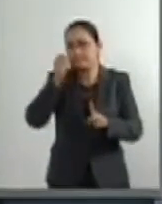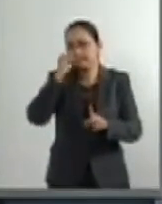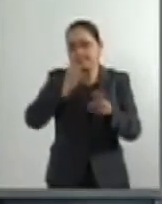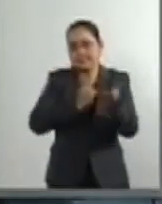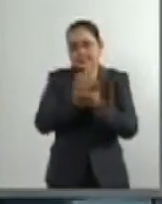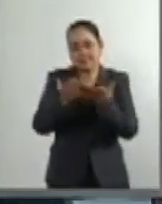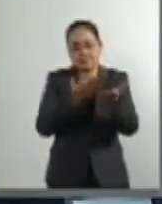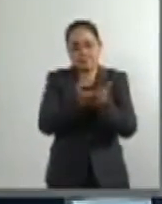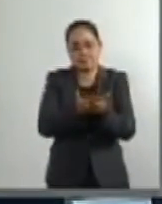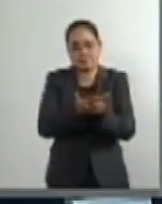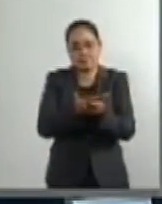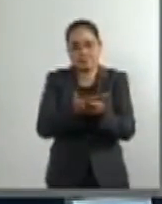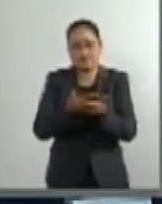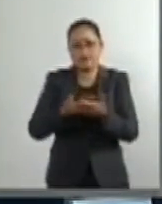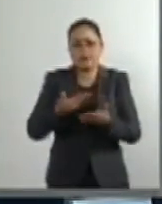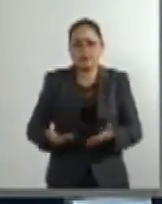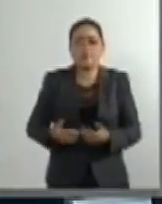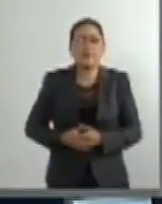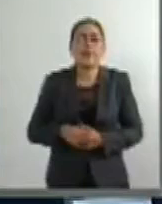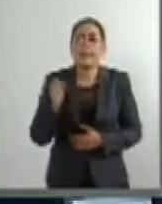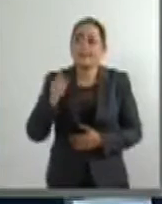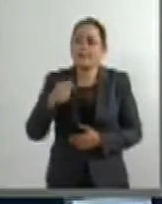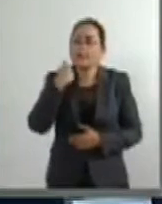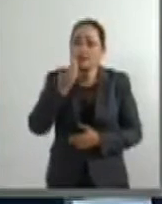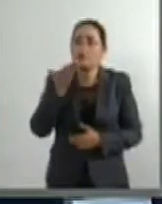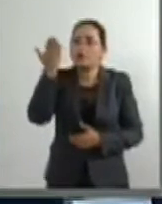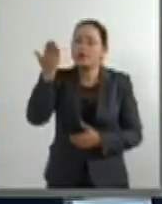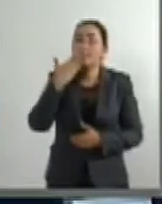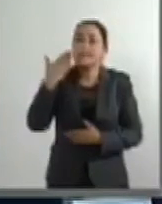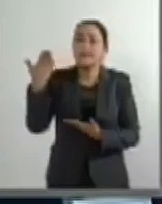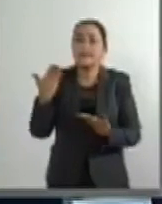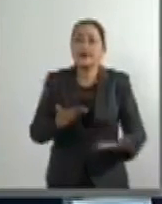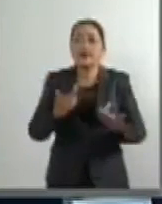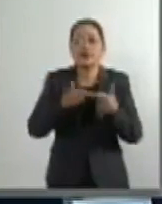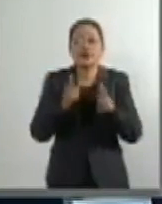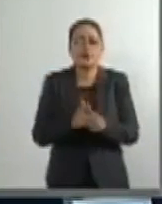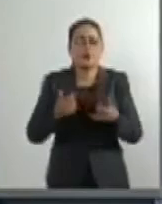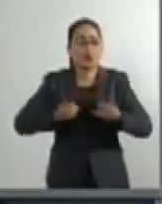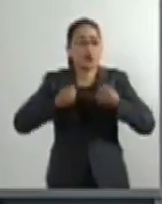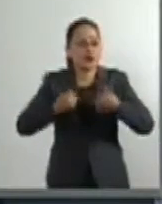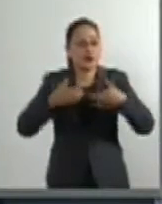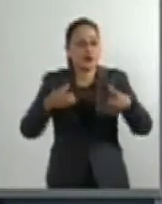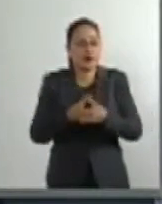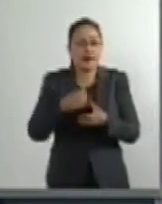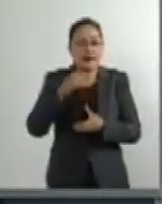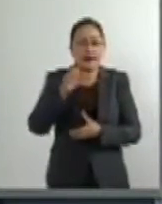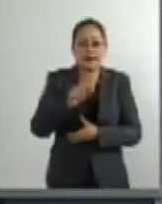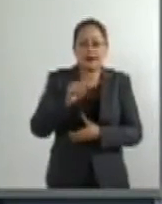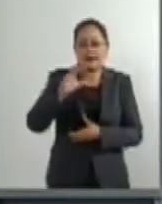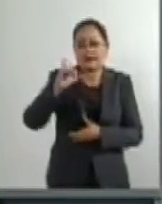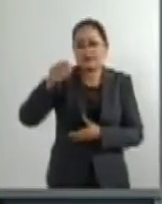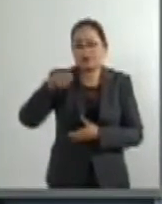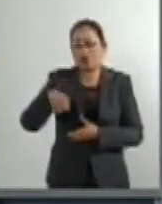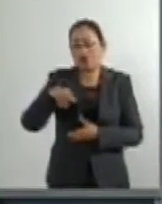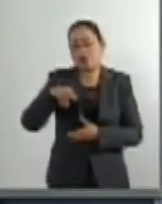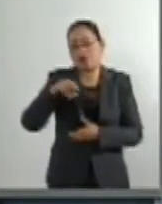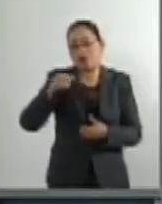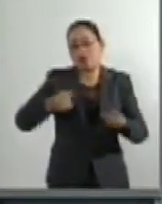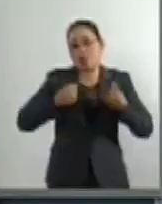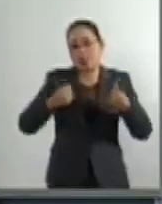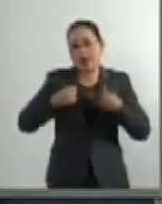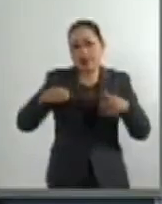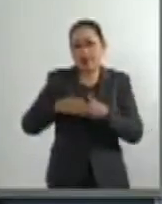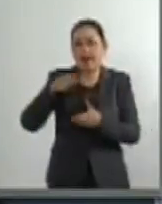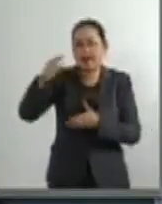dictamen. Entre tanto, quiero darle la más cordial bienvenida a un grupo de jóvenes de Acción Juvenil de la ciudad Juárez, Chihuahua.